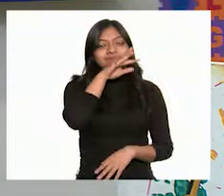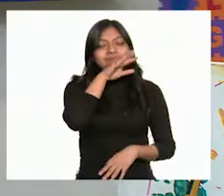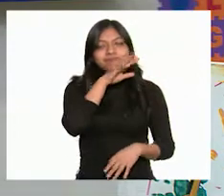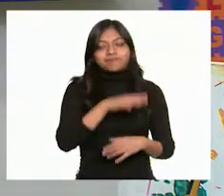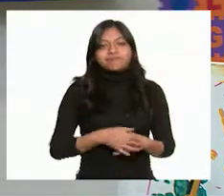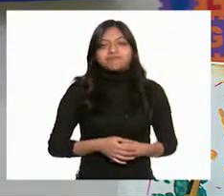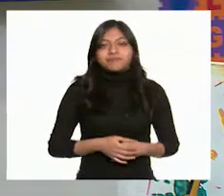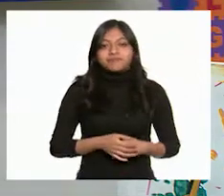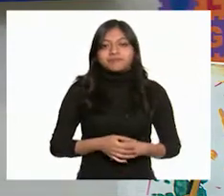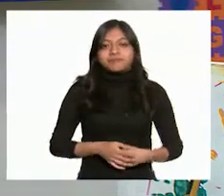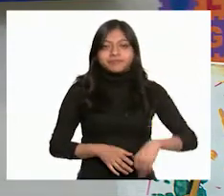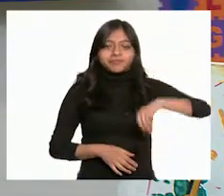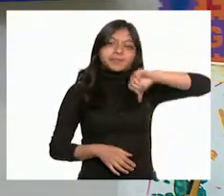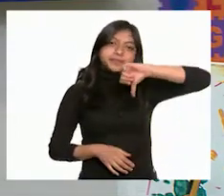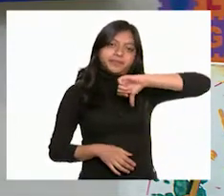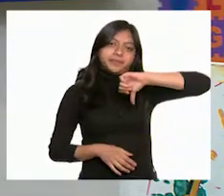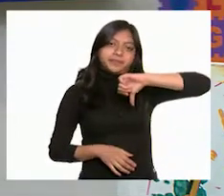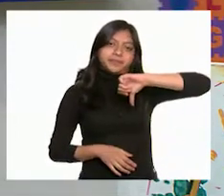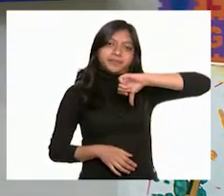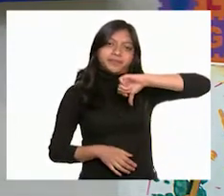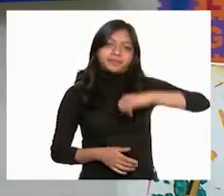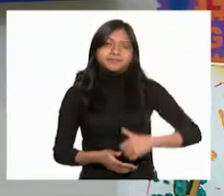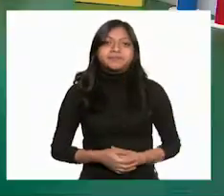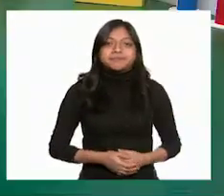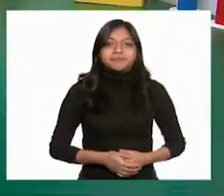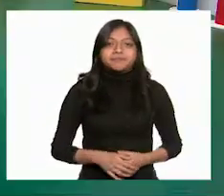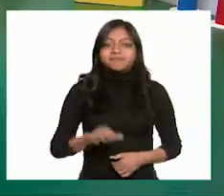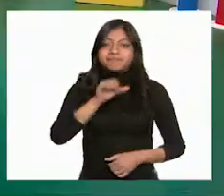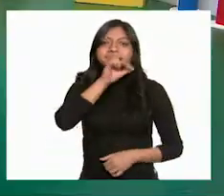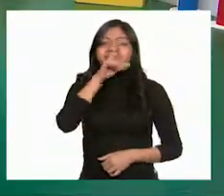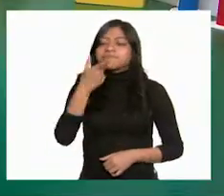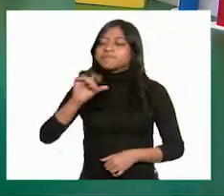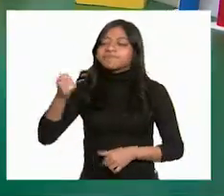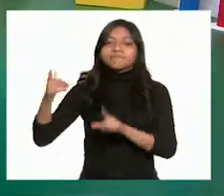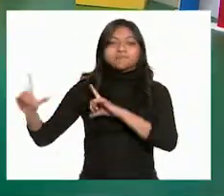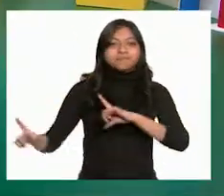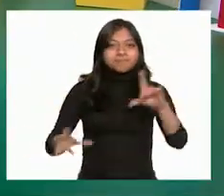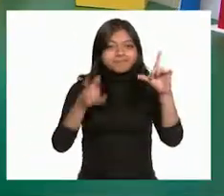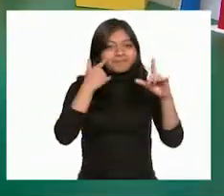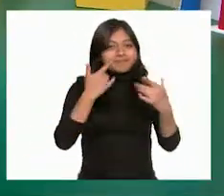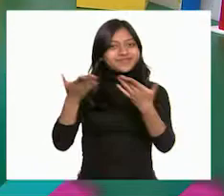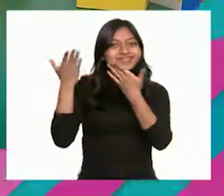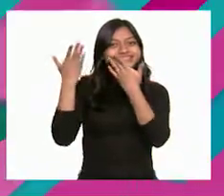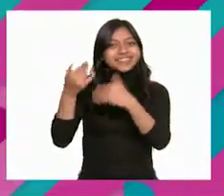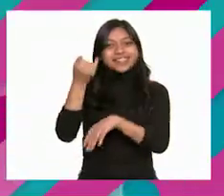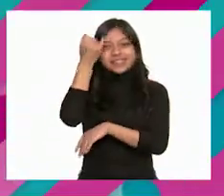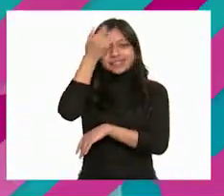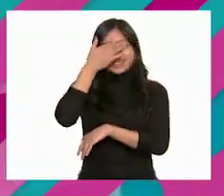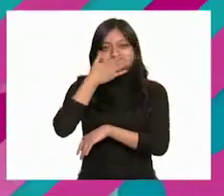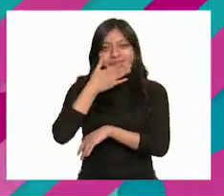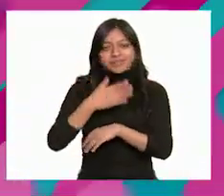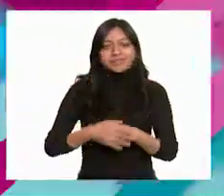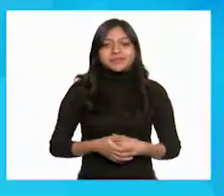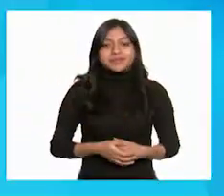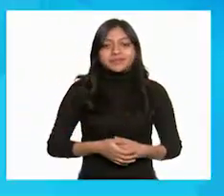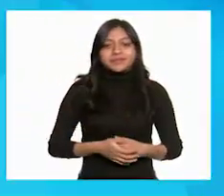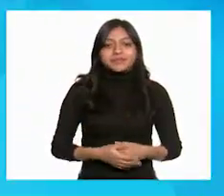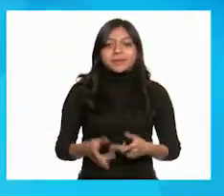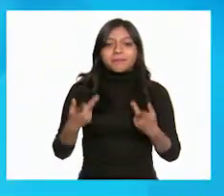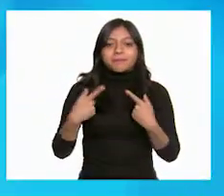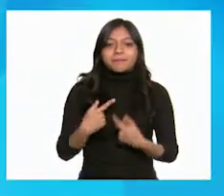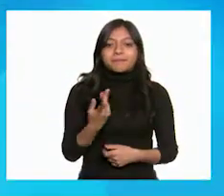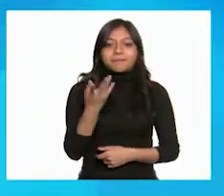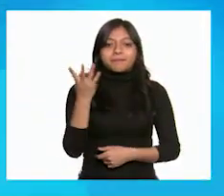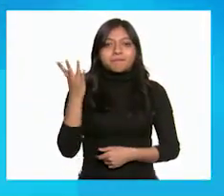pues... No, manita para abajo. Mejor vayamos a ver la siguiente imagen. Ok, perfecto. Muy bien. La siguiente imagen es unas personas